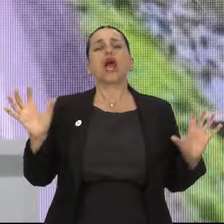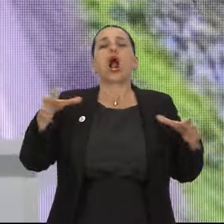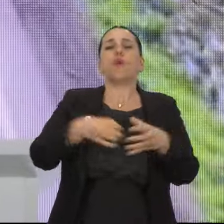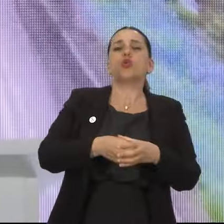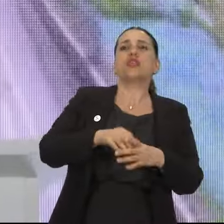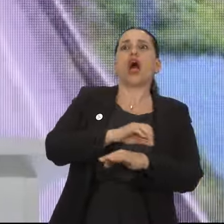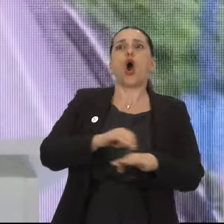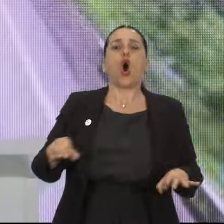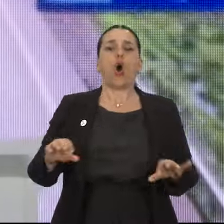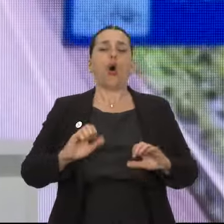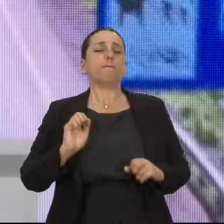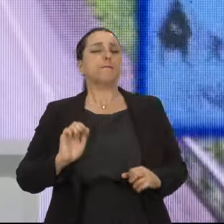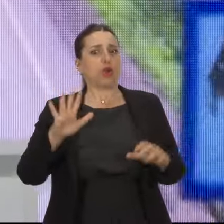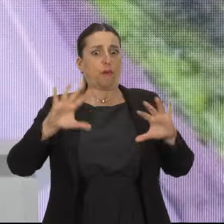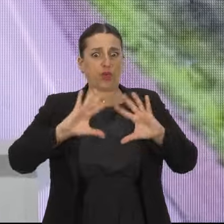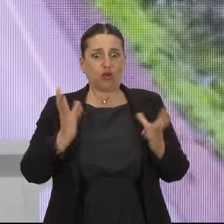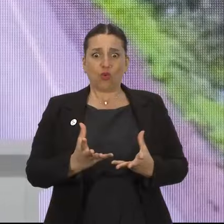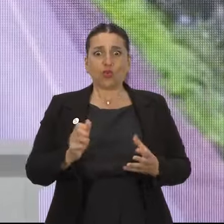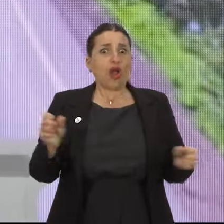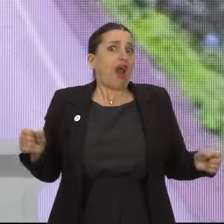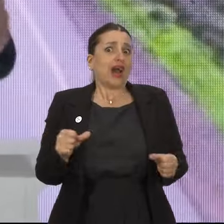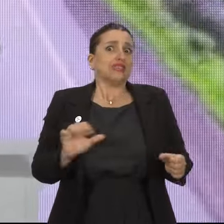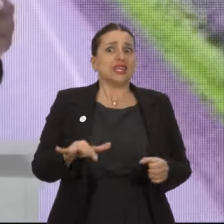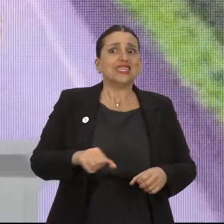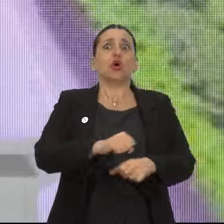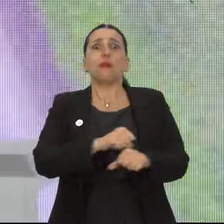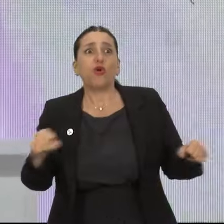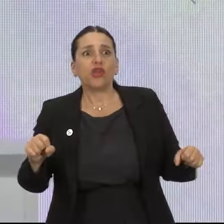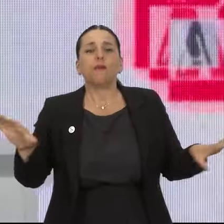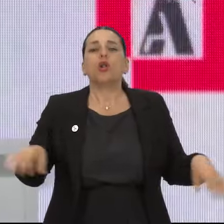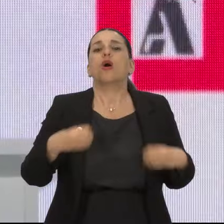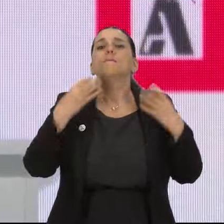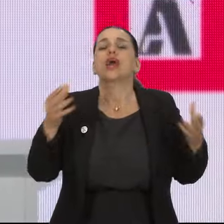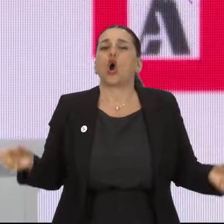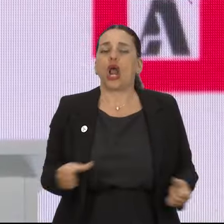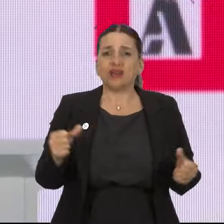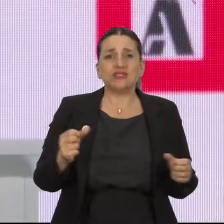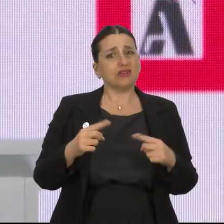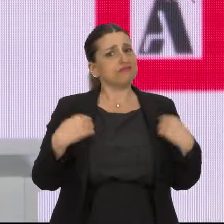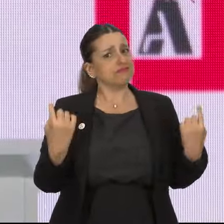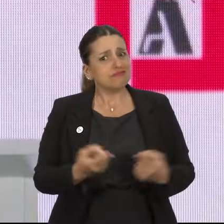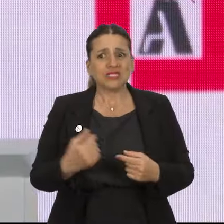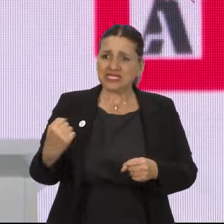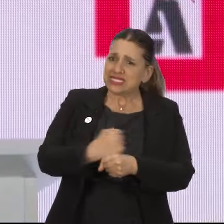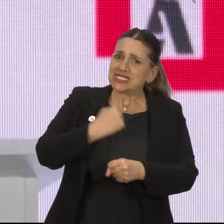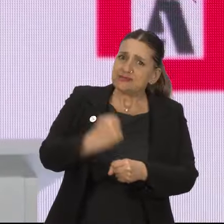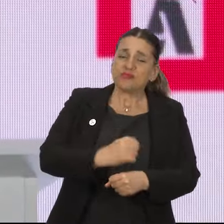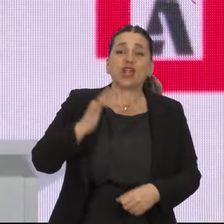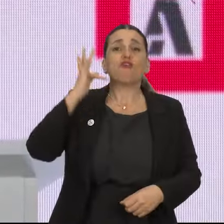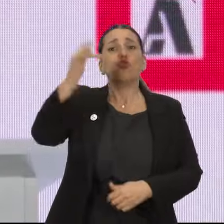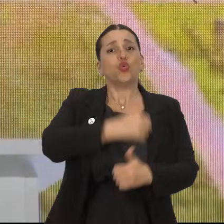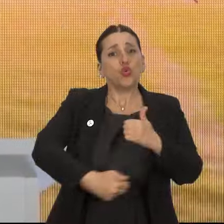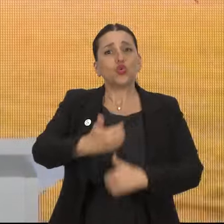comunidad, la humanidad propia? Es hacer todo lo posible, hacer todo lo mejor, dejar todo en la cancha